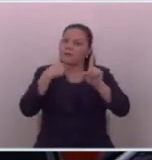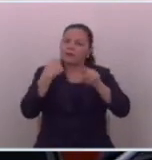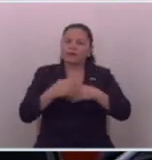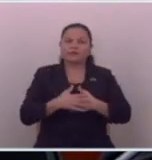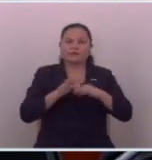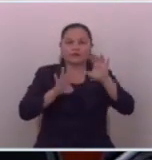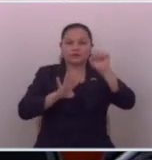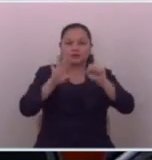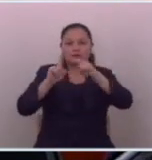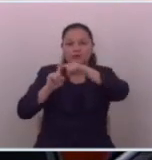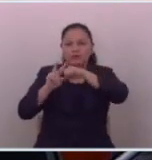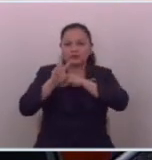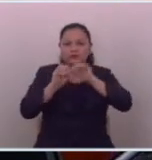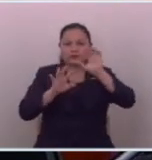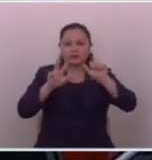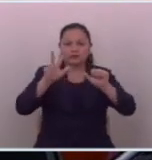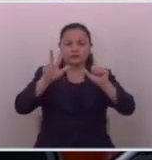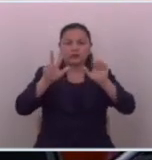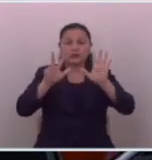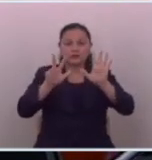14 de abril de 2018